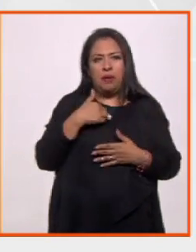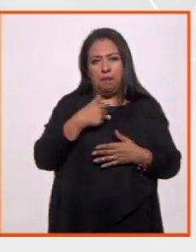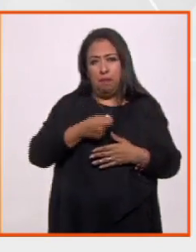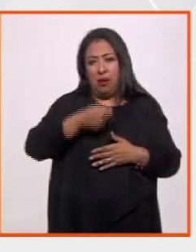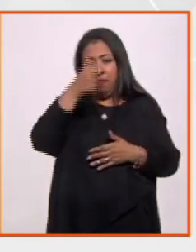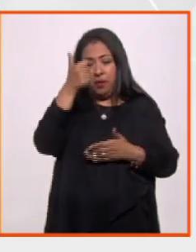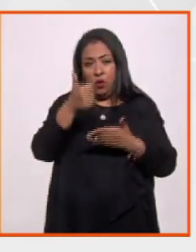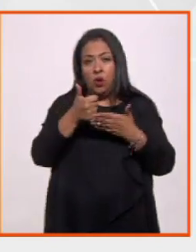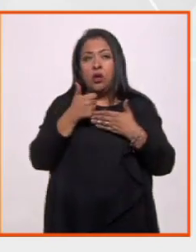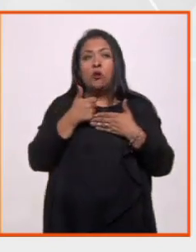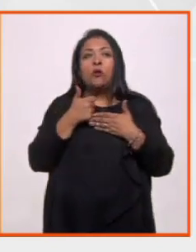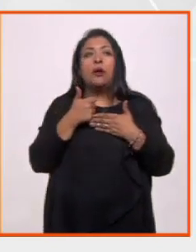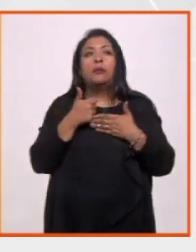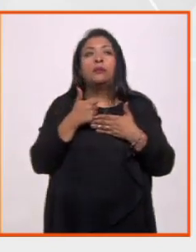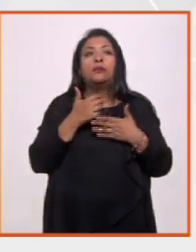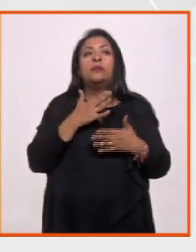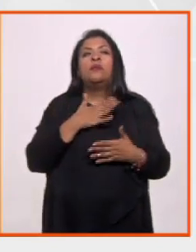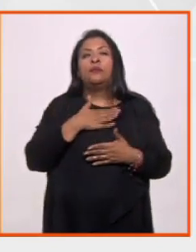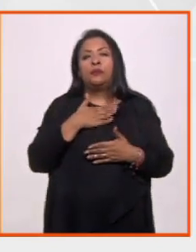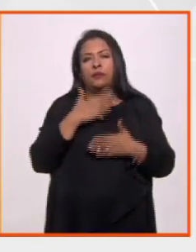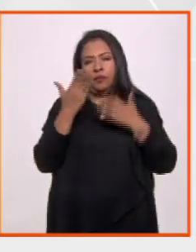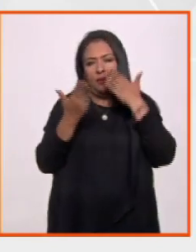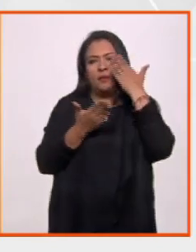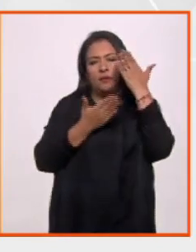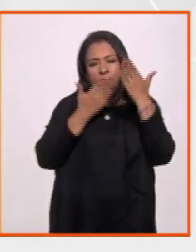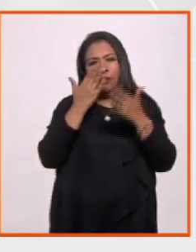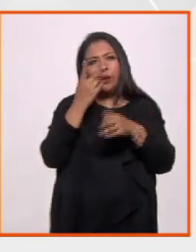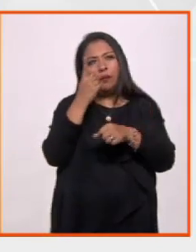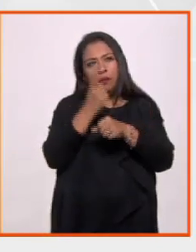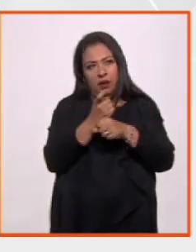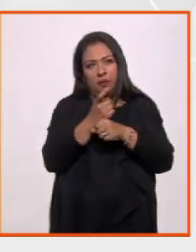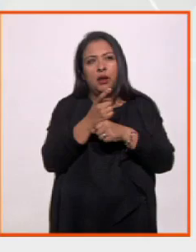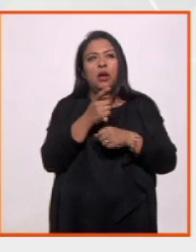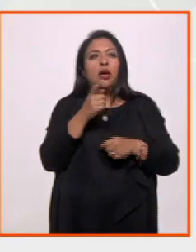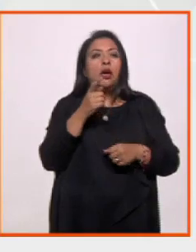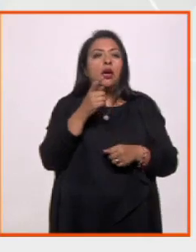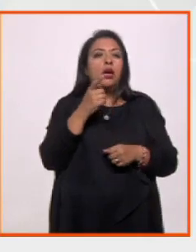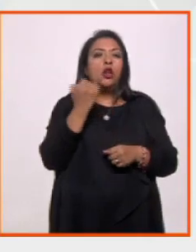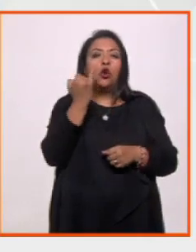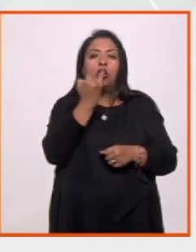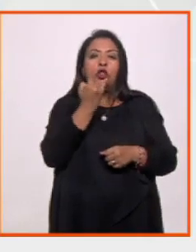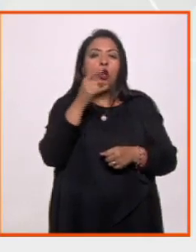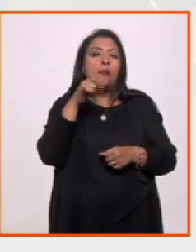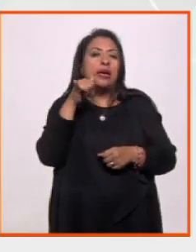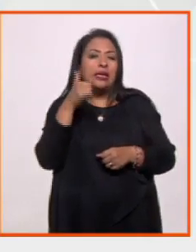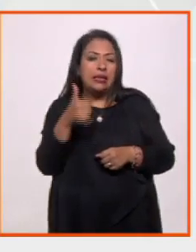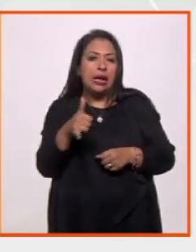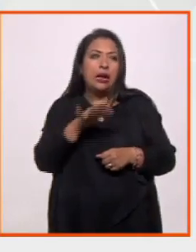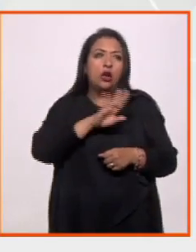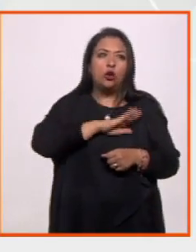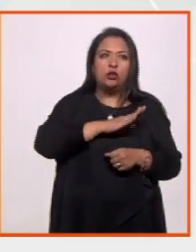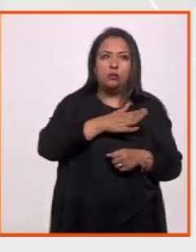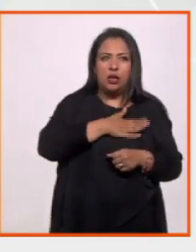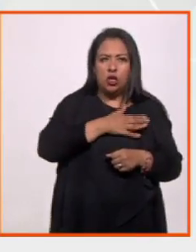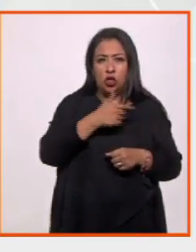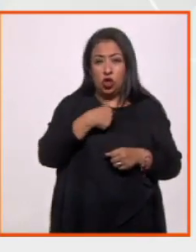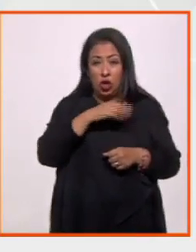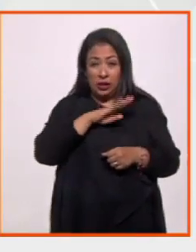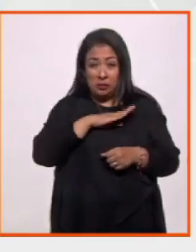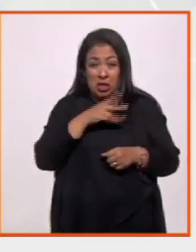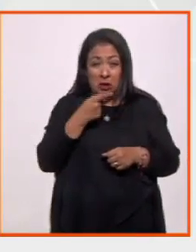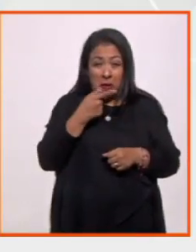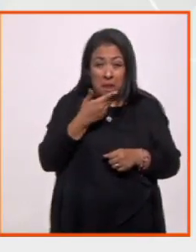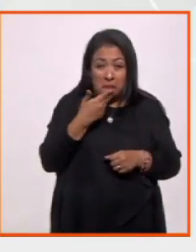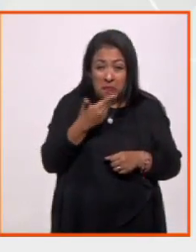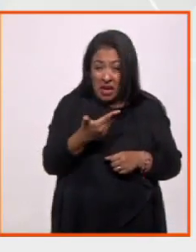porque mis estudios fueron primero en italiano y en español. Que el español no lo hablaba muy bien cuando